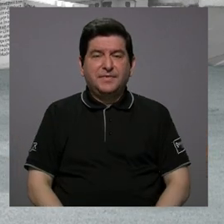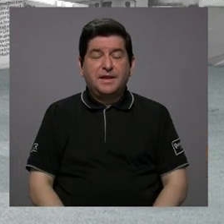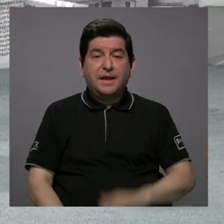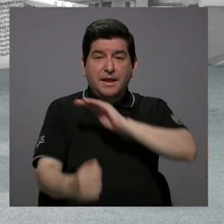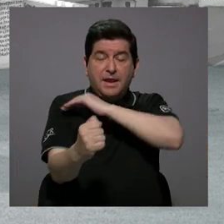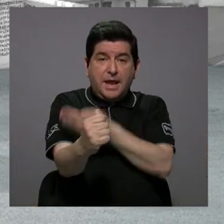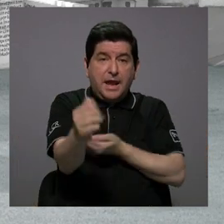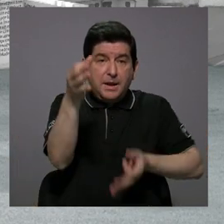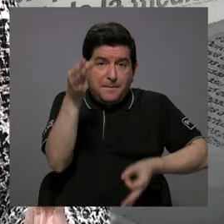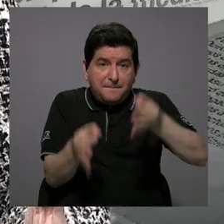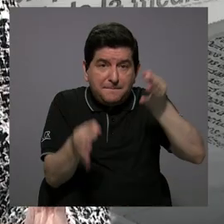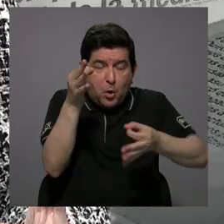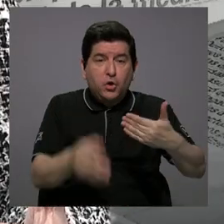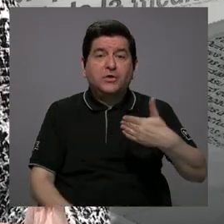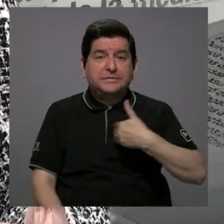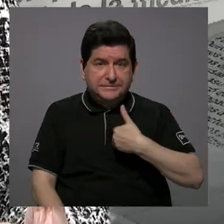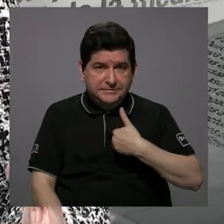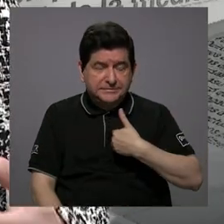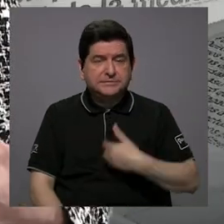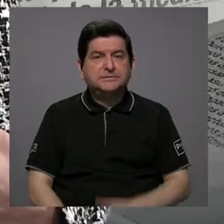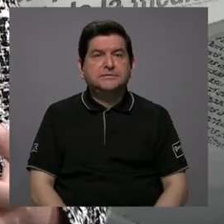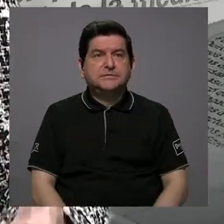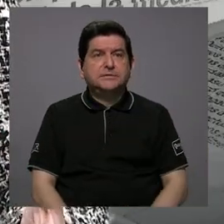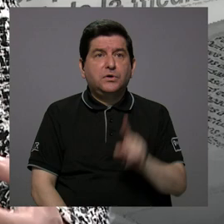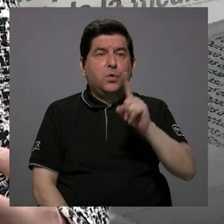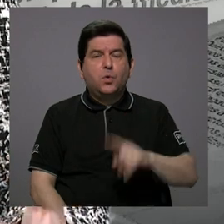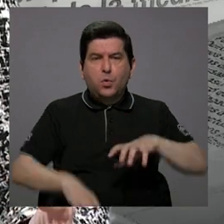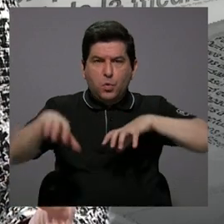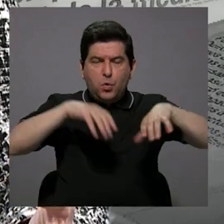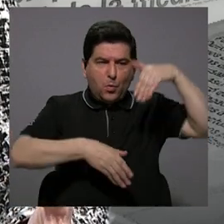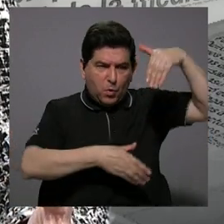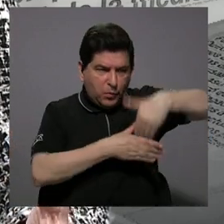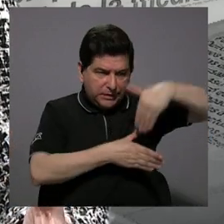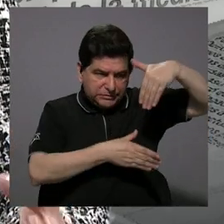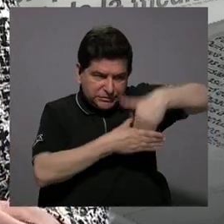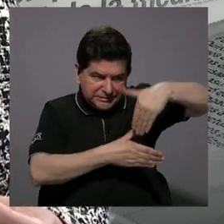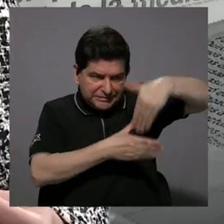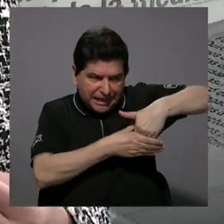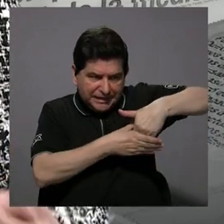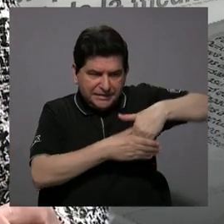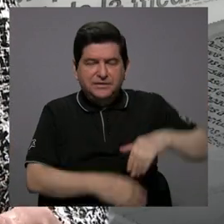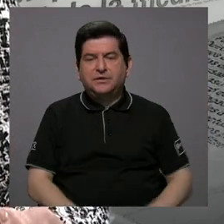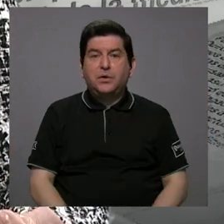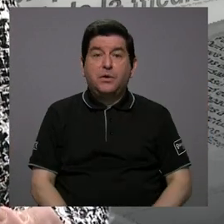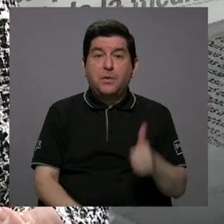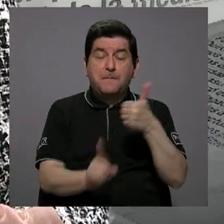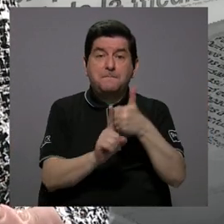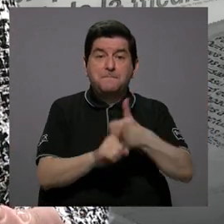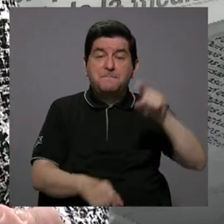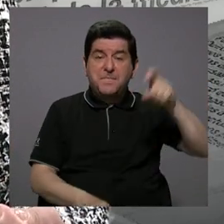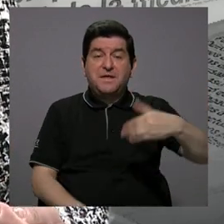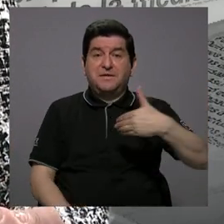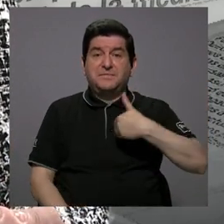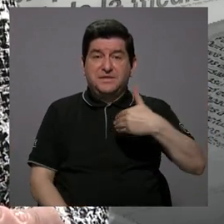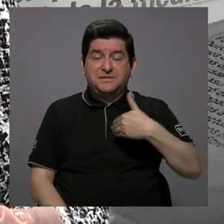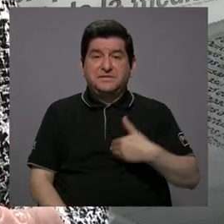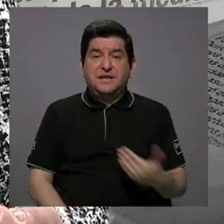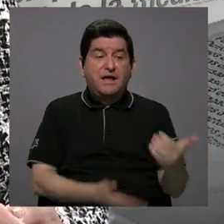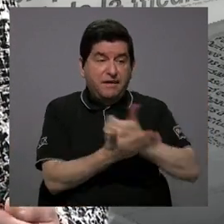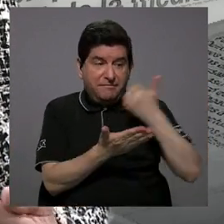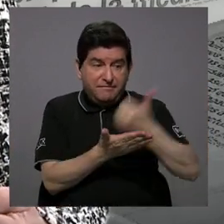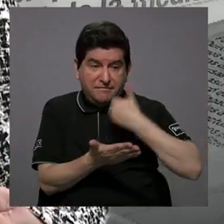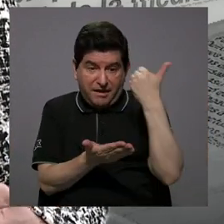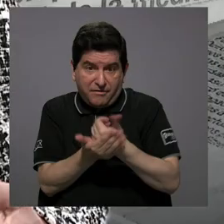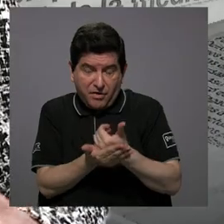Judicial tiene una movilidad interna, ¿verdad? Por las mismas necesidades que tenemos de recursos,